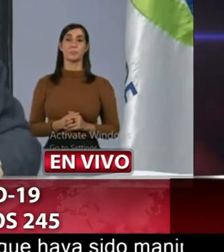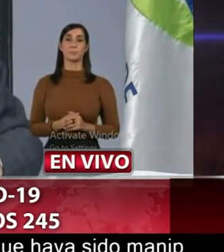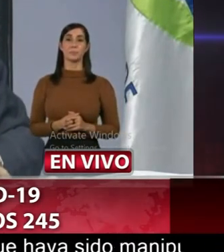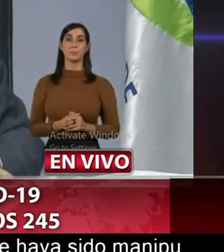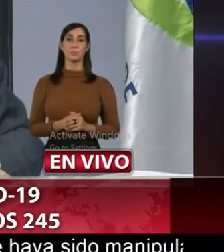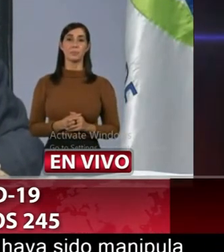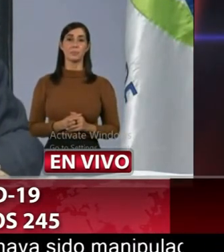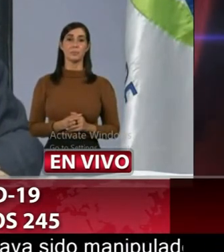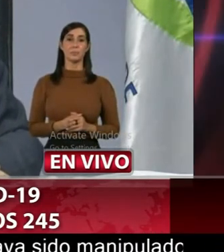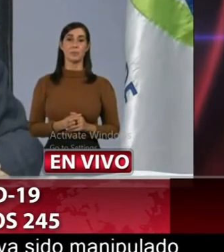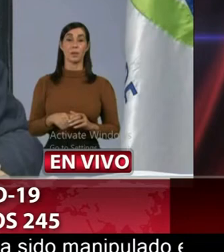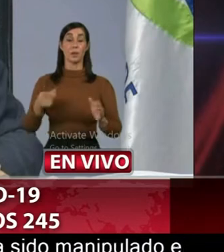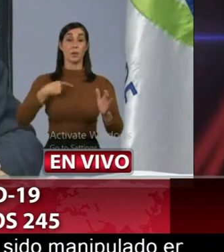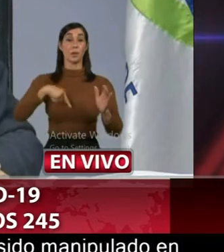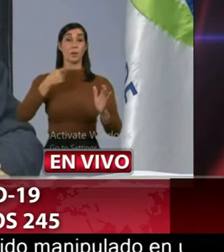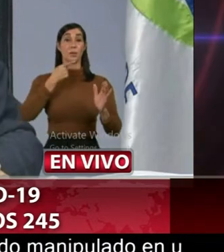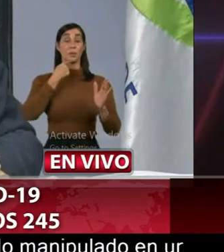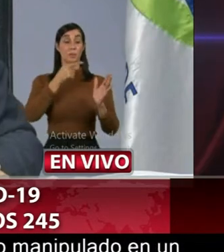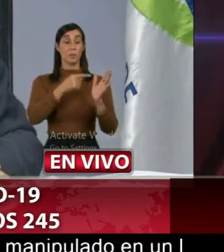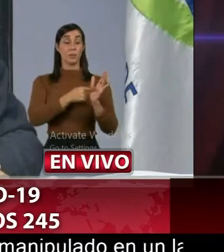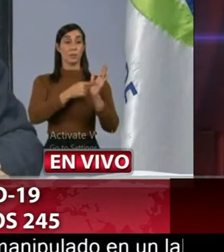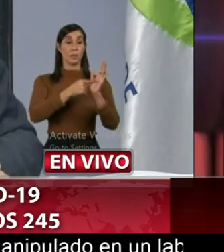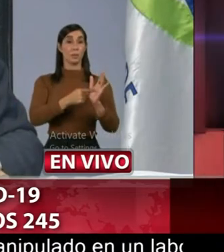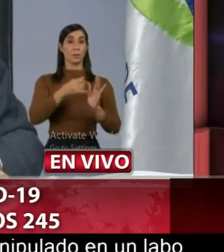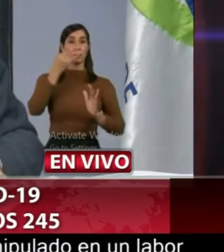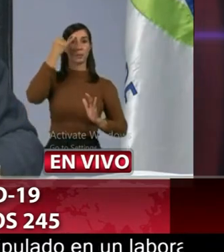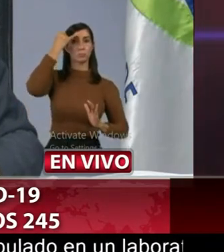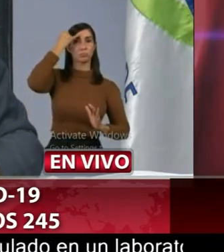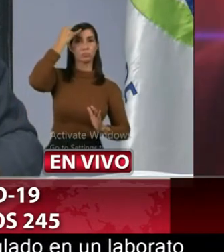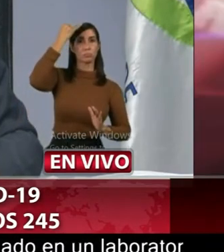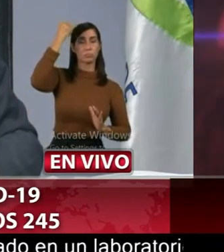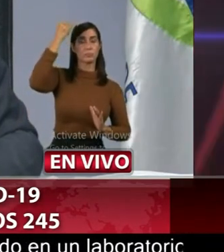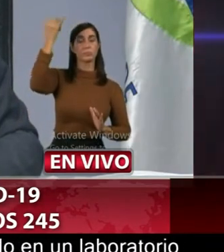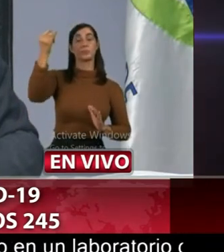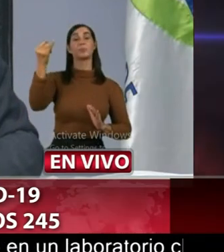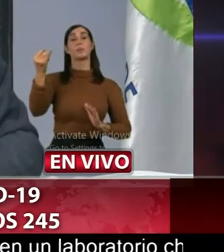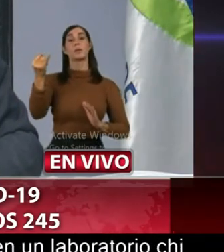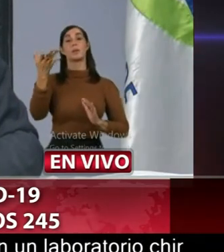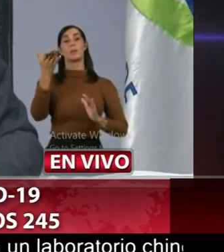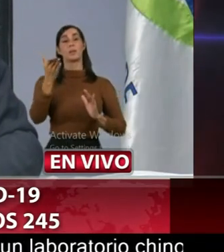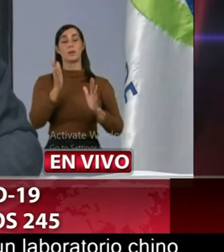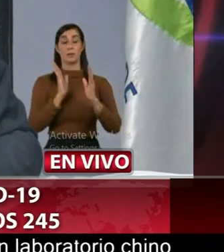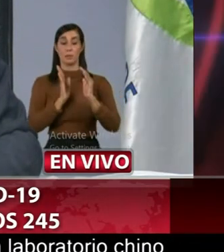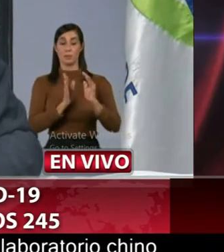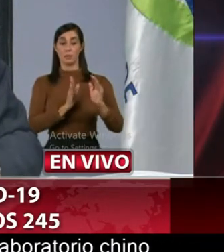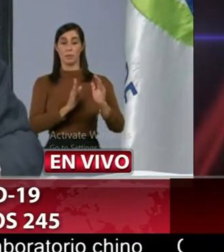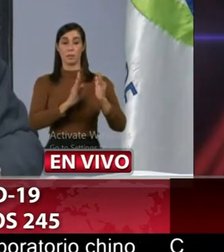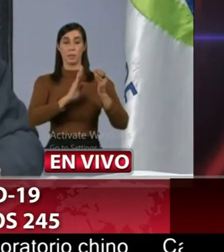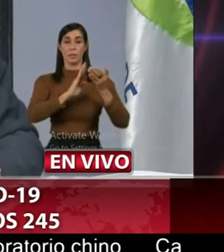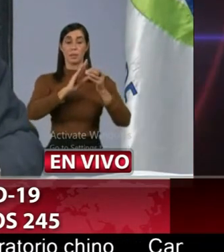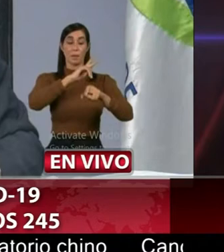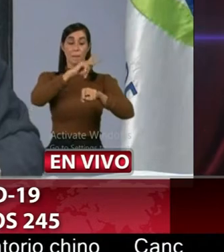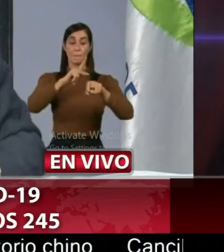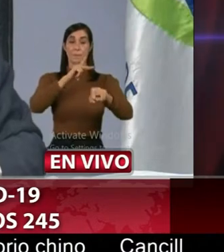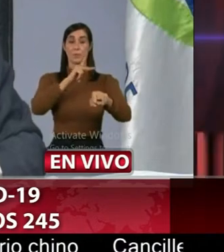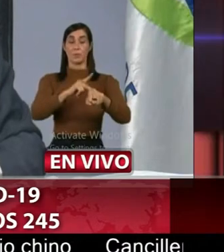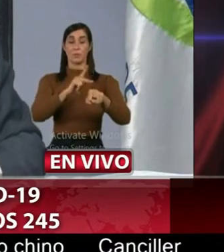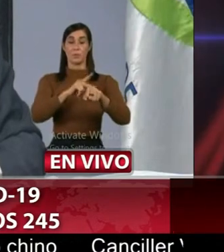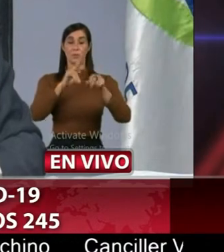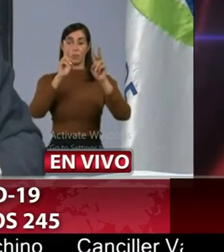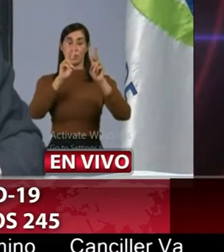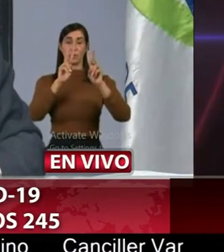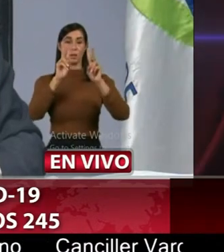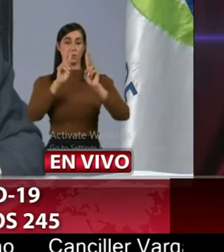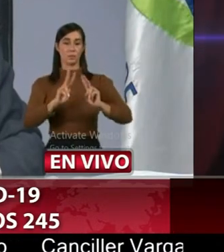que le había dado a ustedes para que tengan una idea prácticamente en las siguientes provincias que lo usamos de indicadores